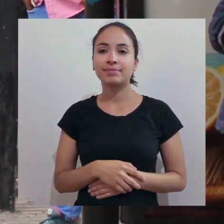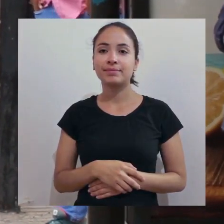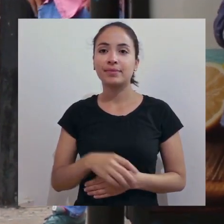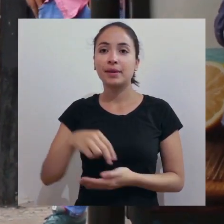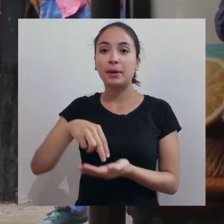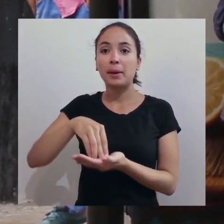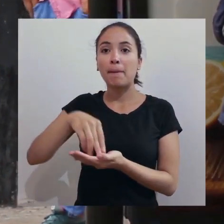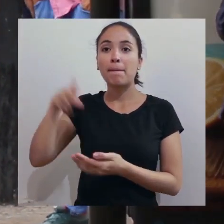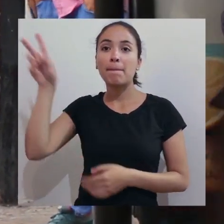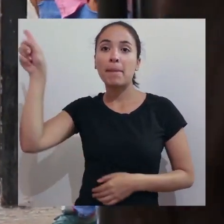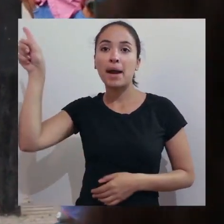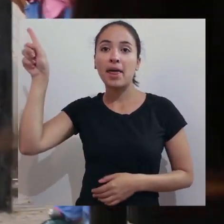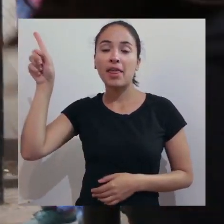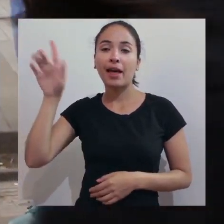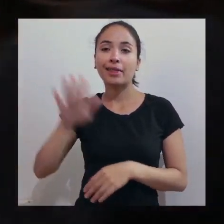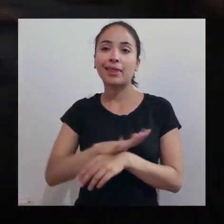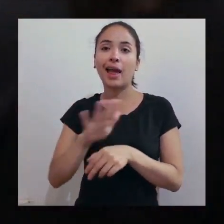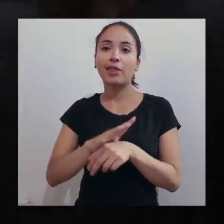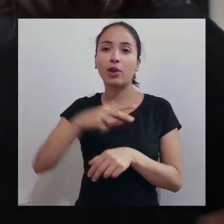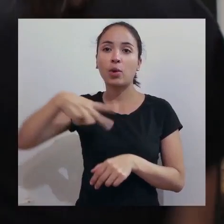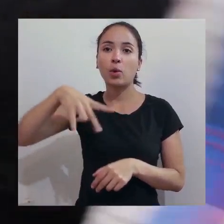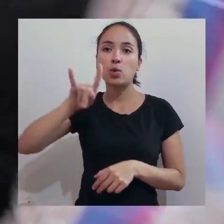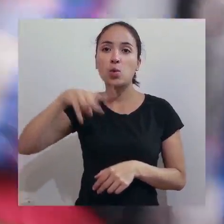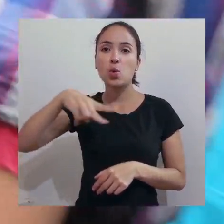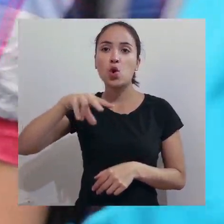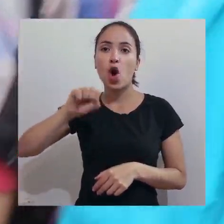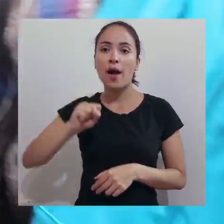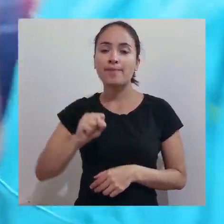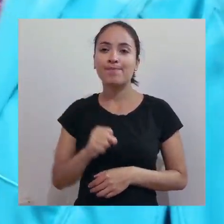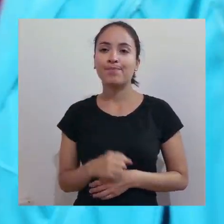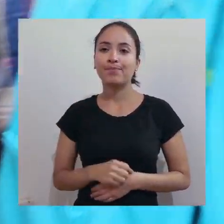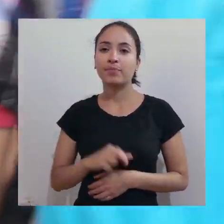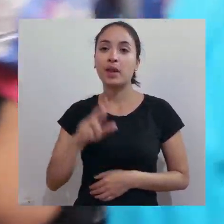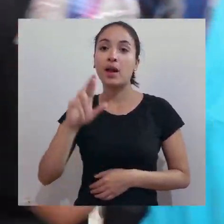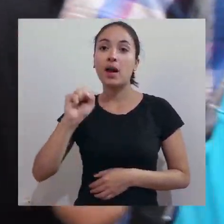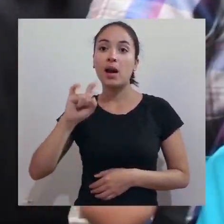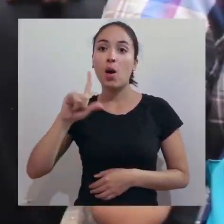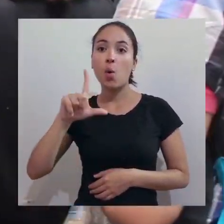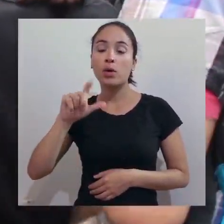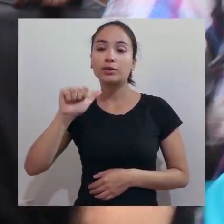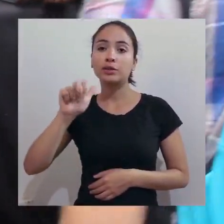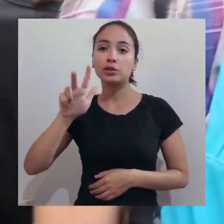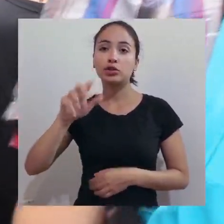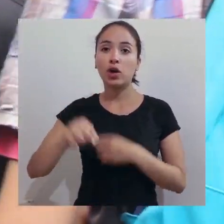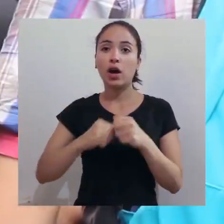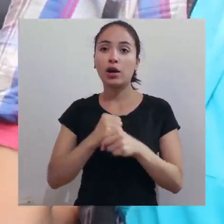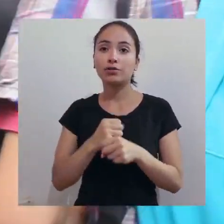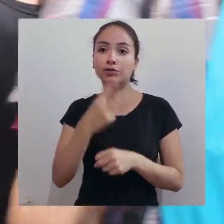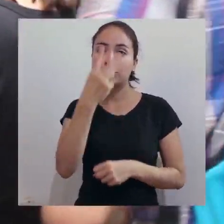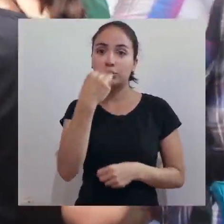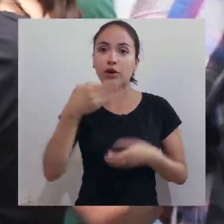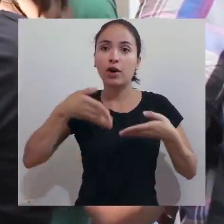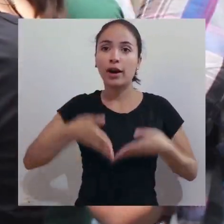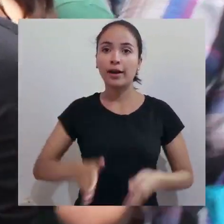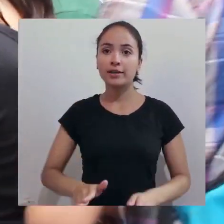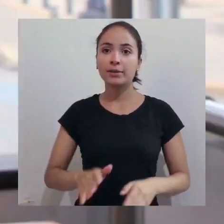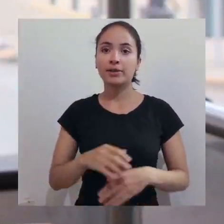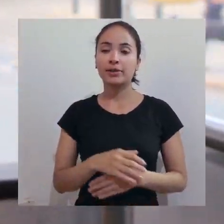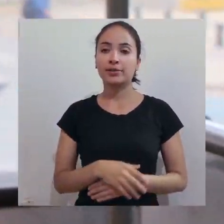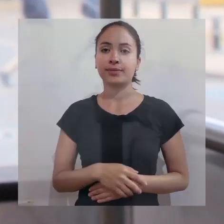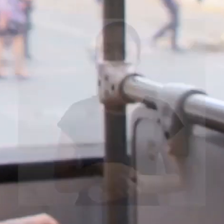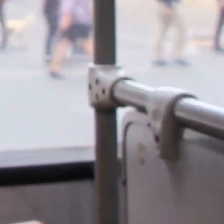Parada de autobús es teatro de Ñuñoa. Él es Raúl. Tiene 68 años y es ciego de nacimiento.